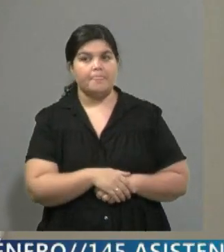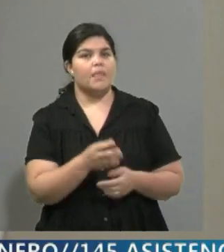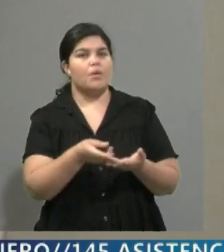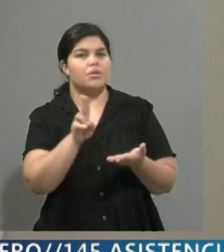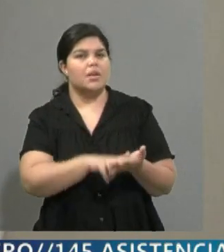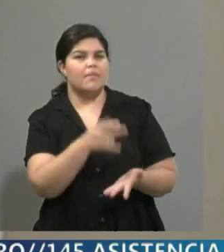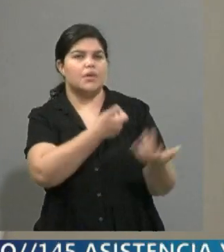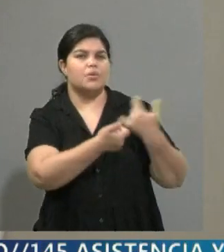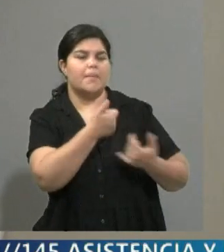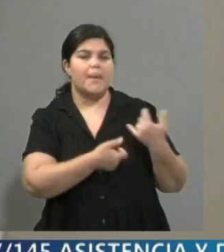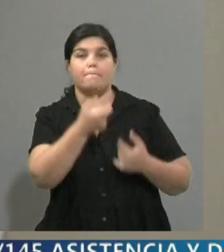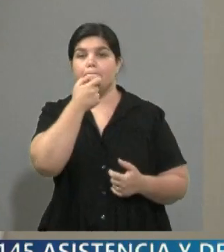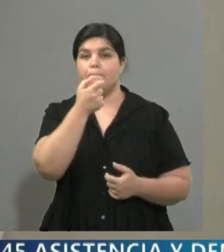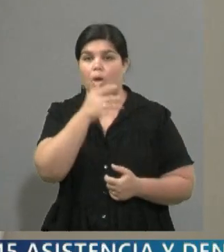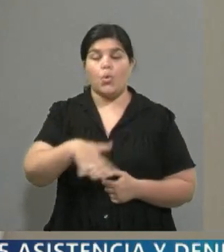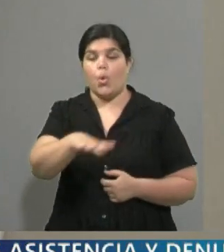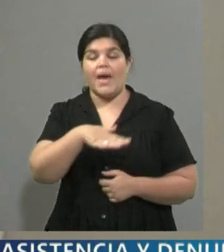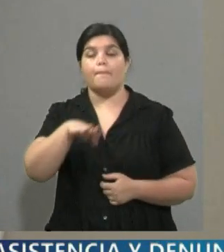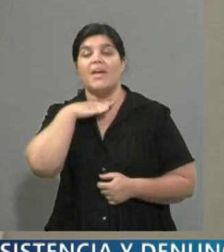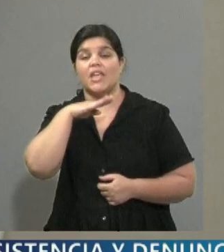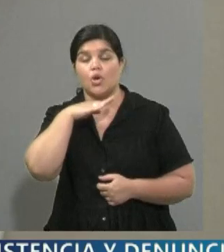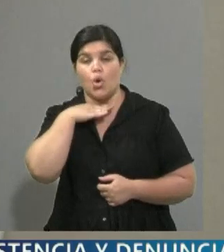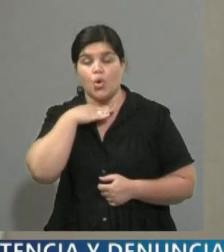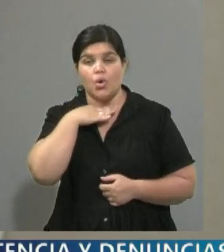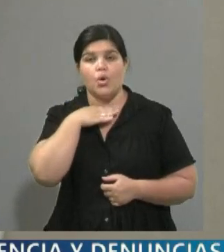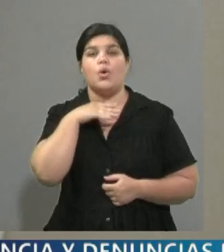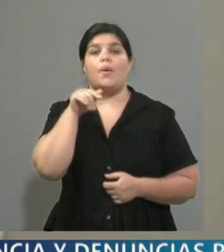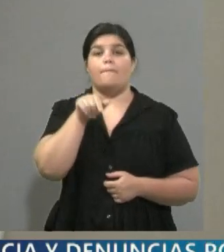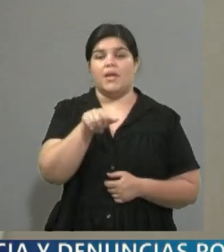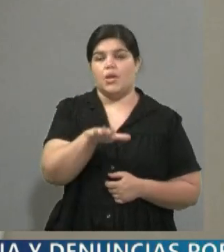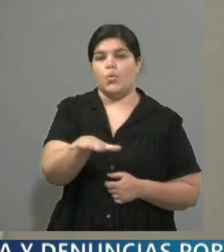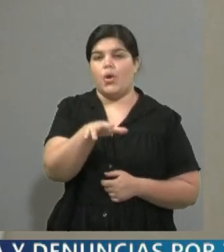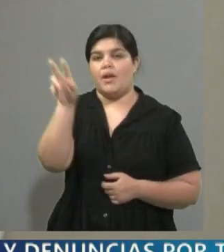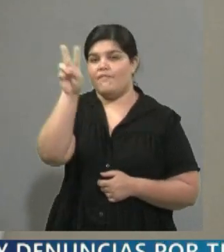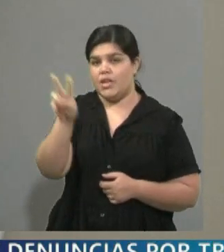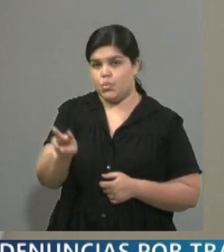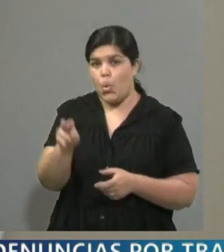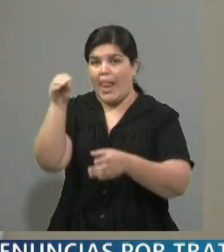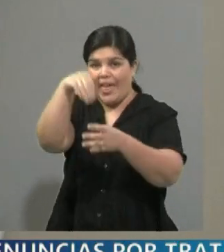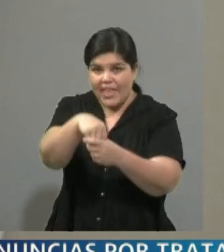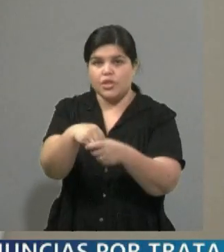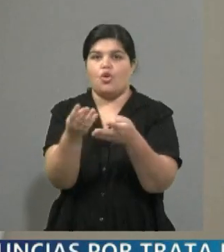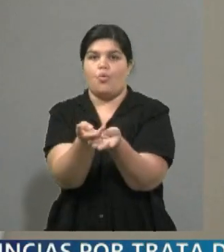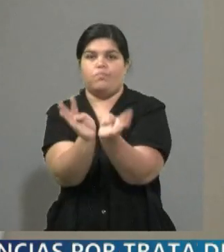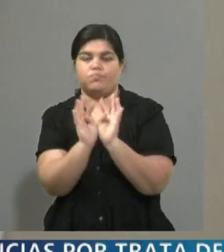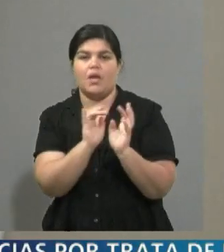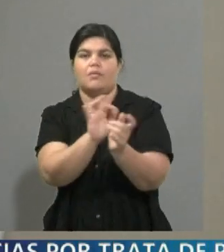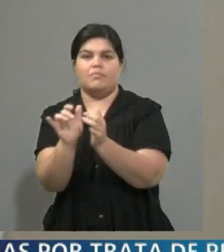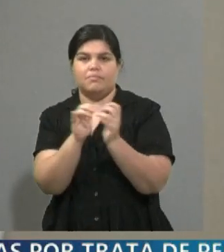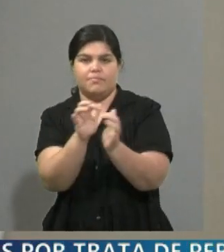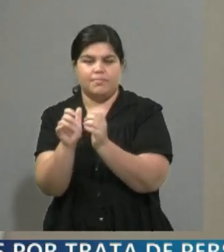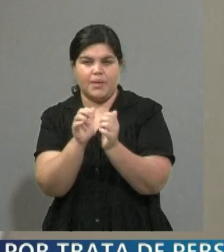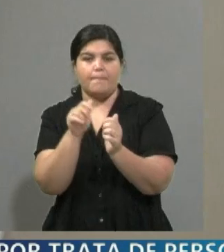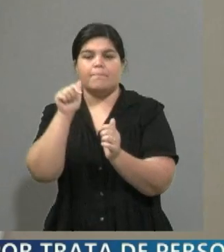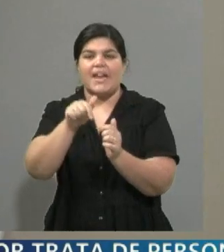ver con la situación actual de Venezuela y lo que sería el futuro de ese país. Exactamente, exactamente. Bueno, recordemos que esta